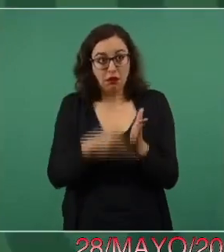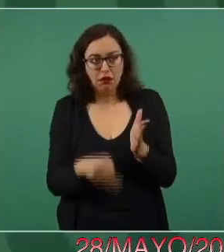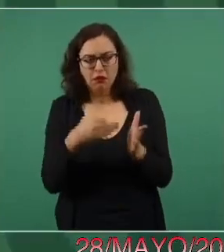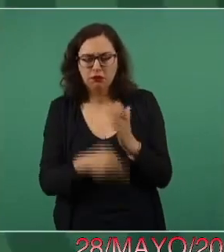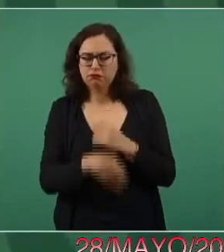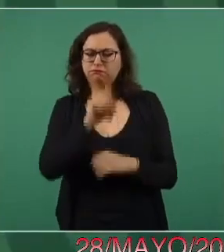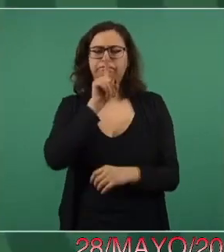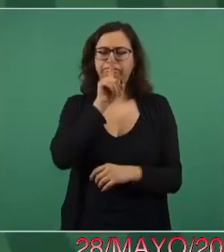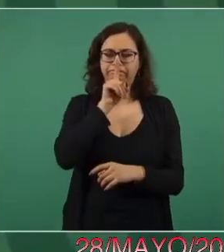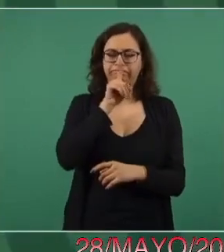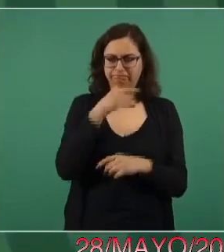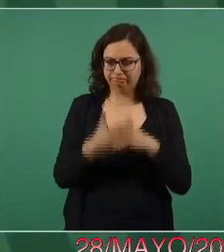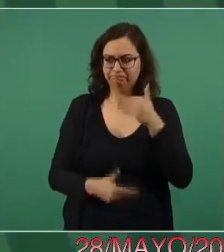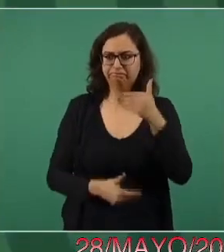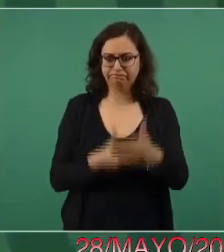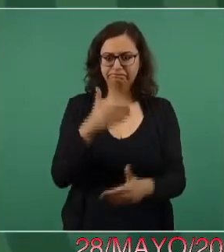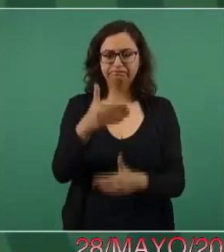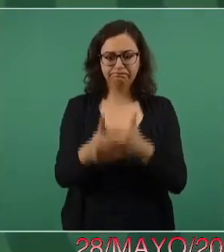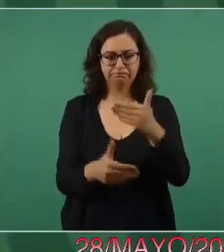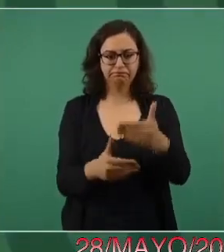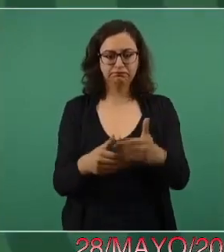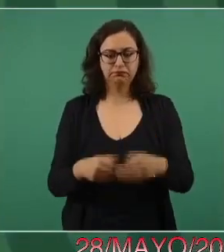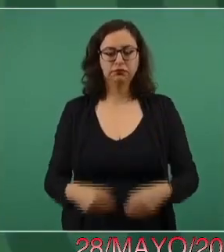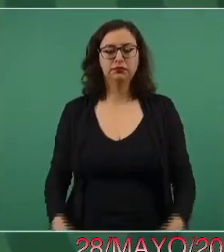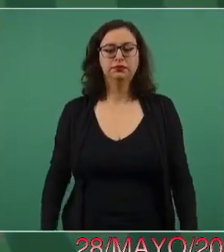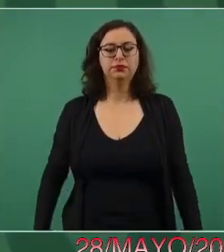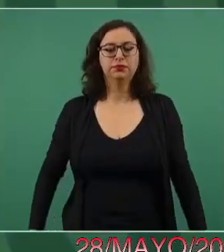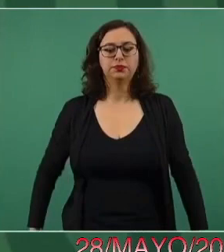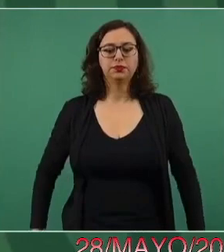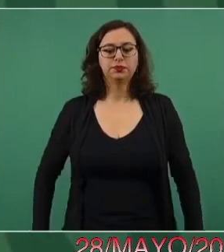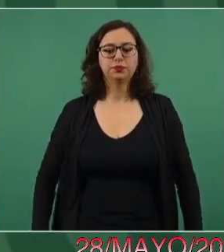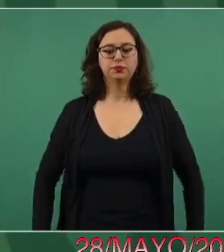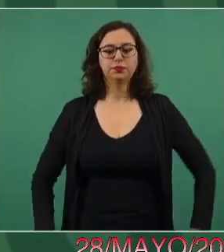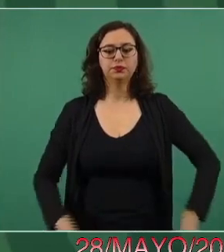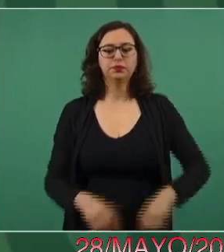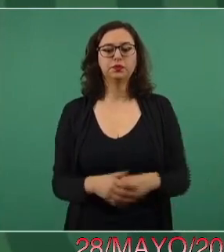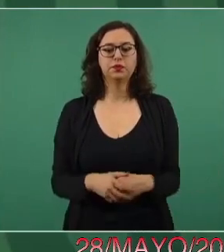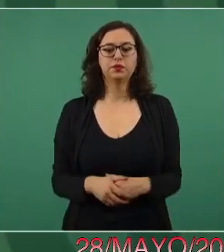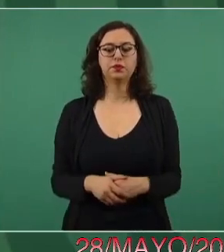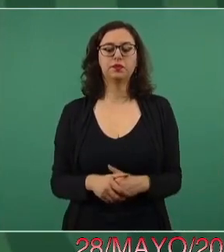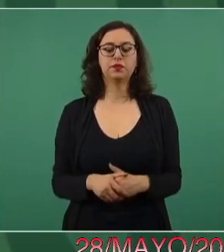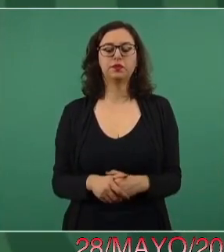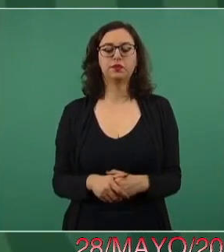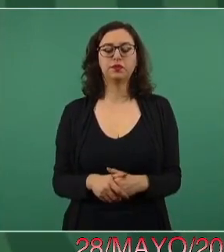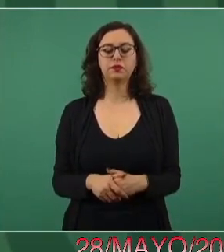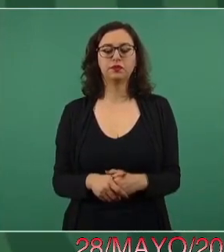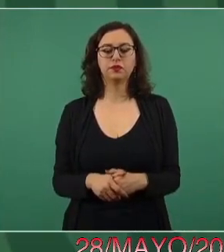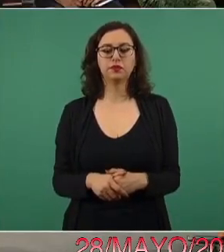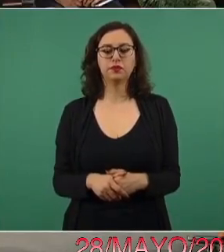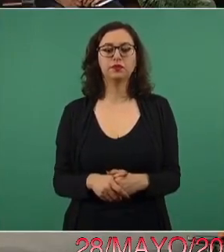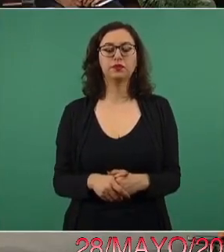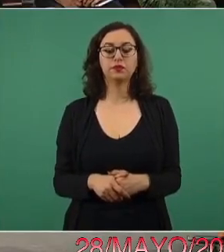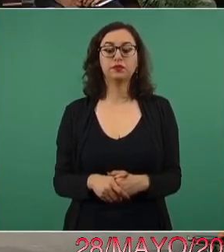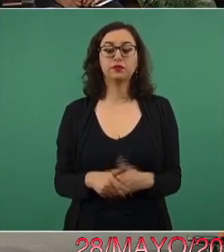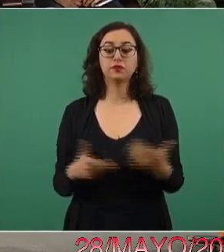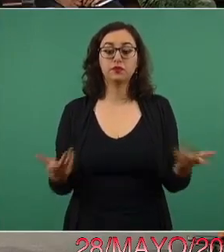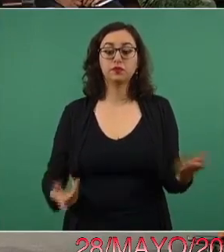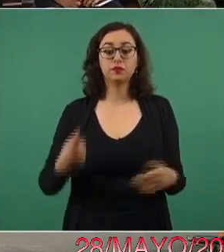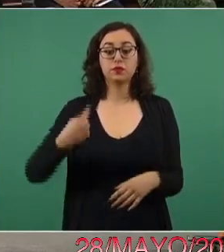cumplir con el propósito de que para